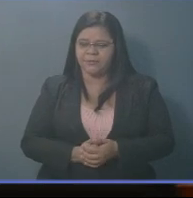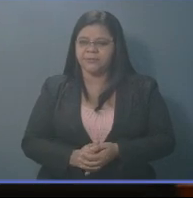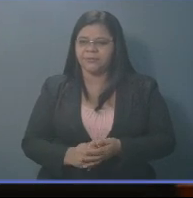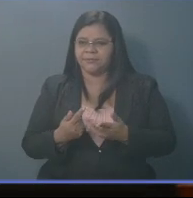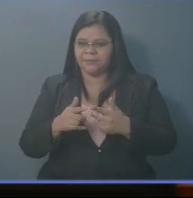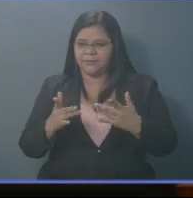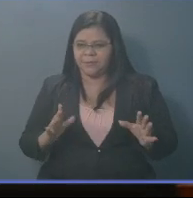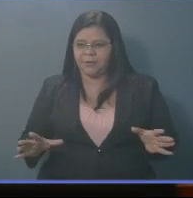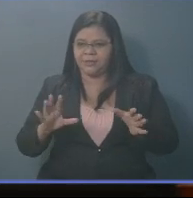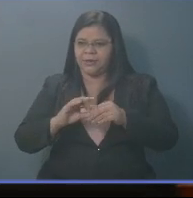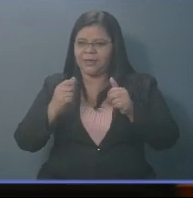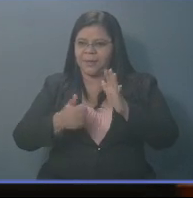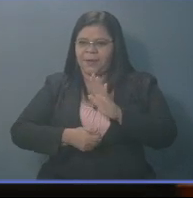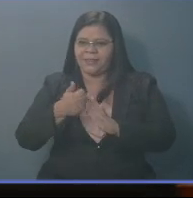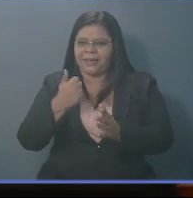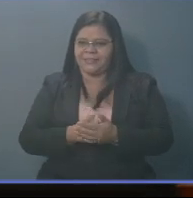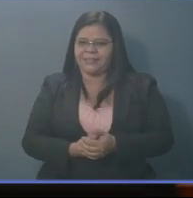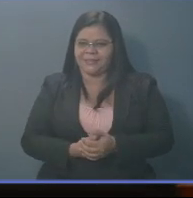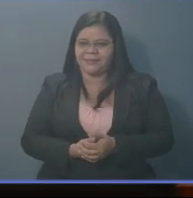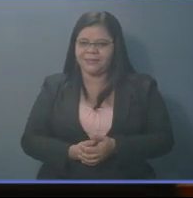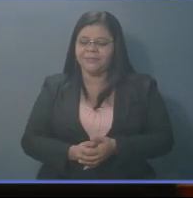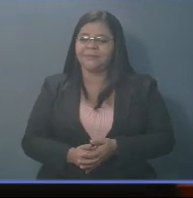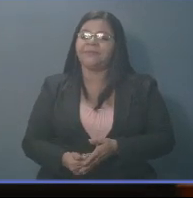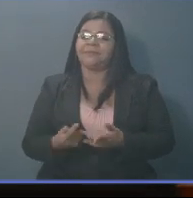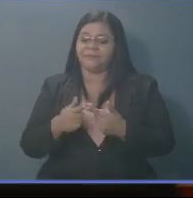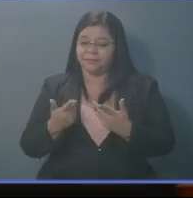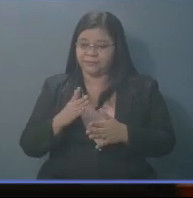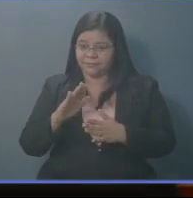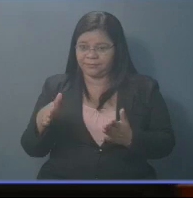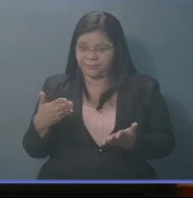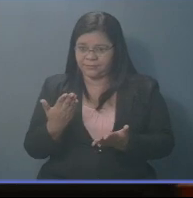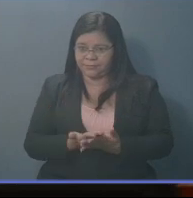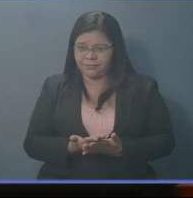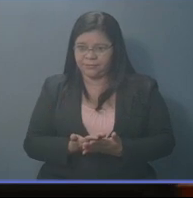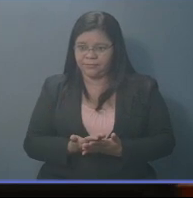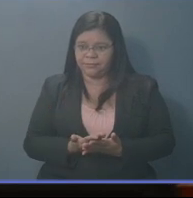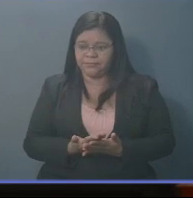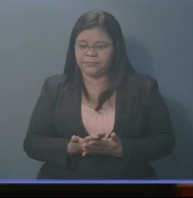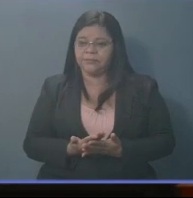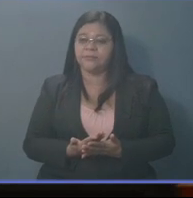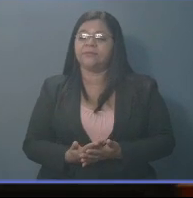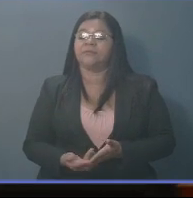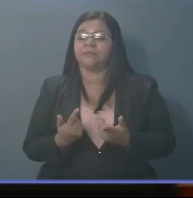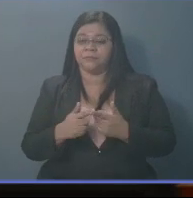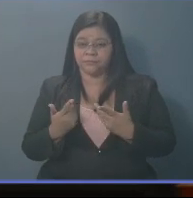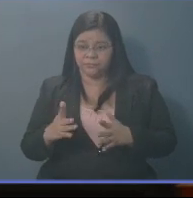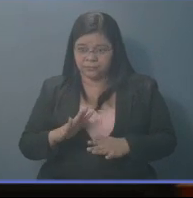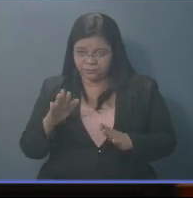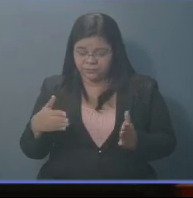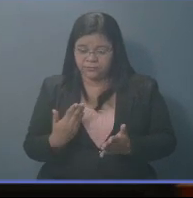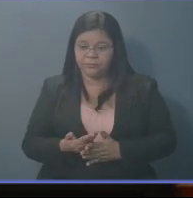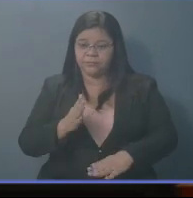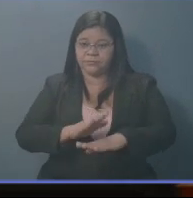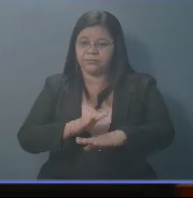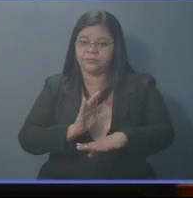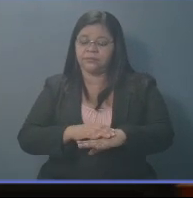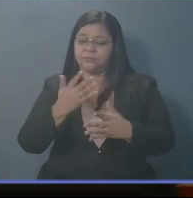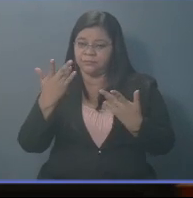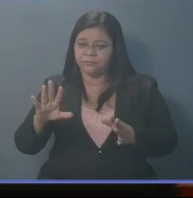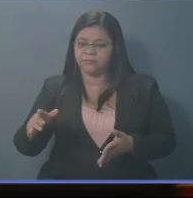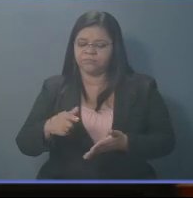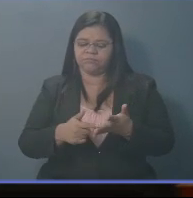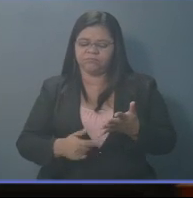darle la aprobación a esta ley, ya que usted ha anunciado que la va a vetar.